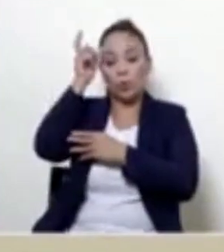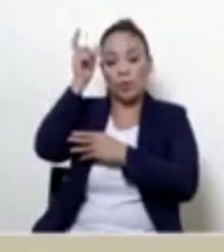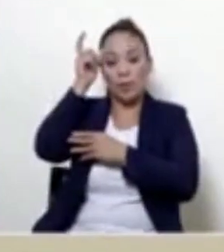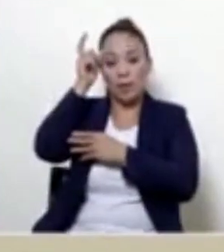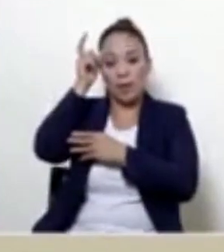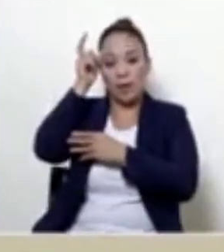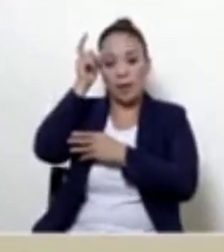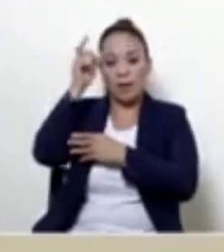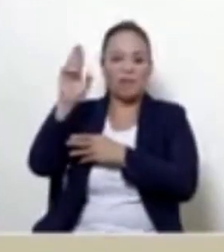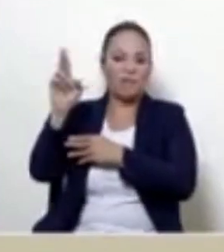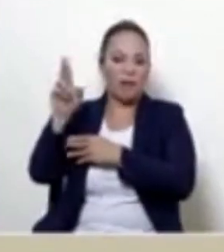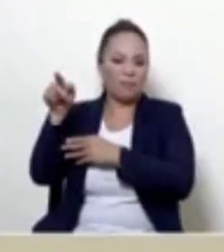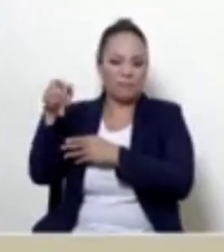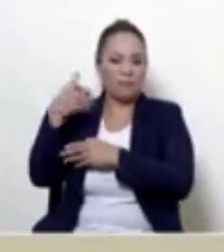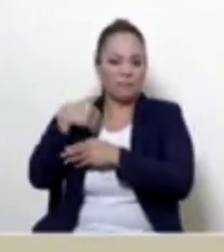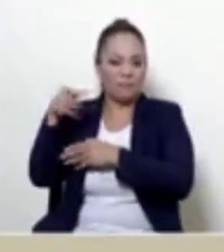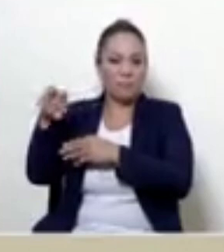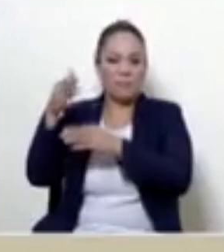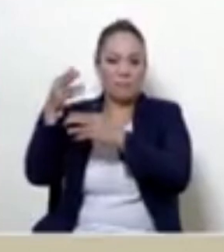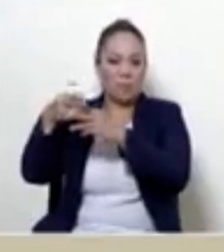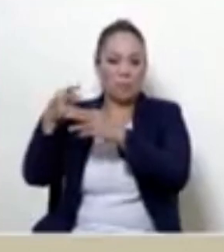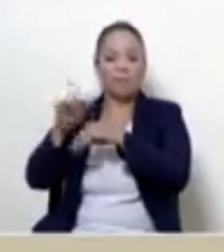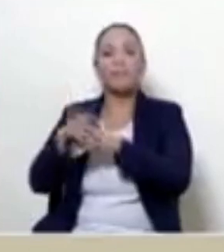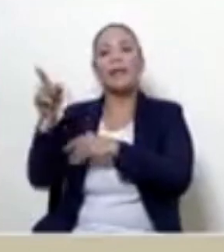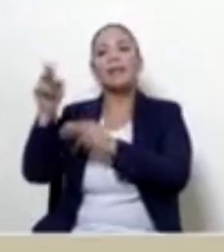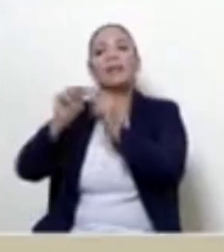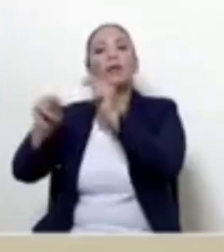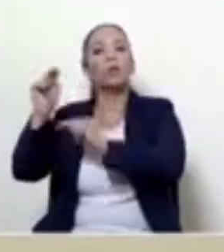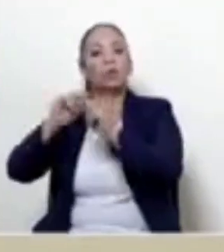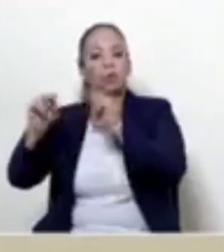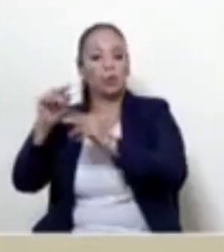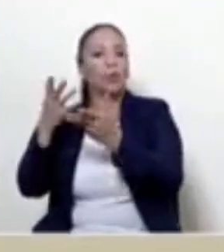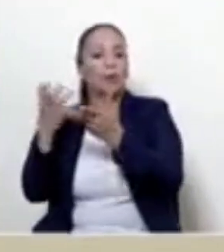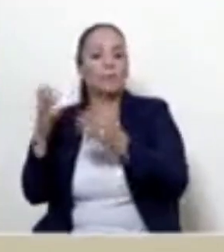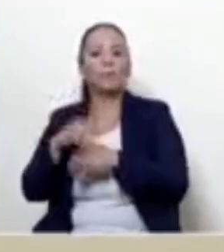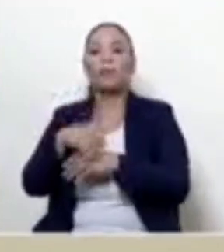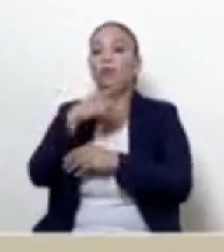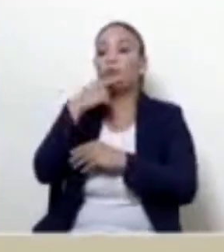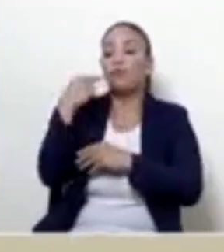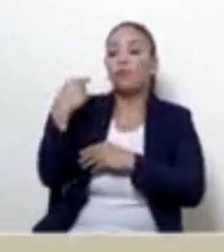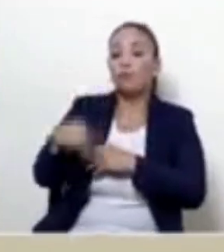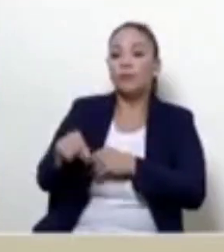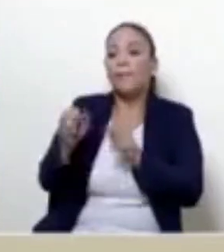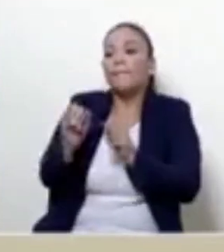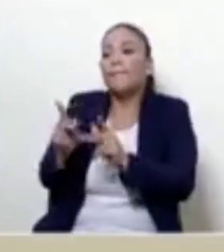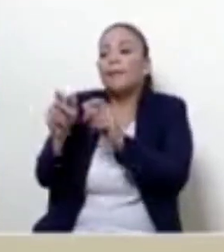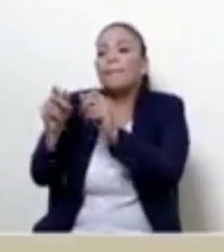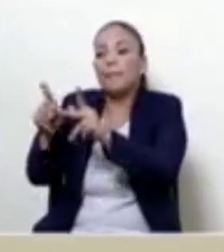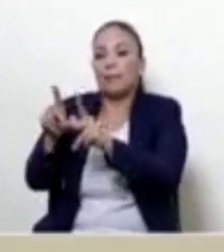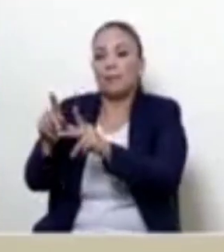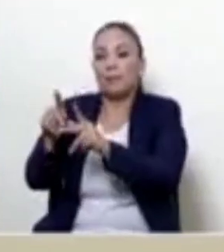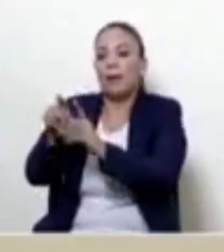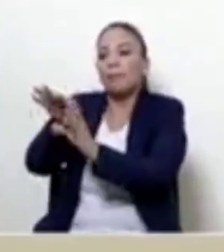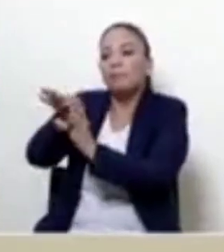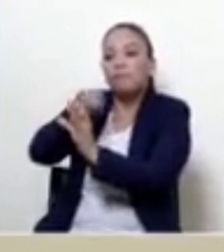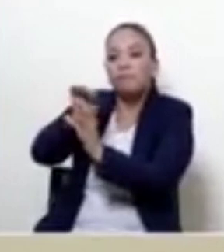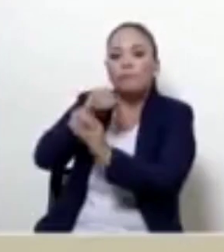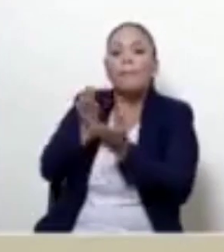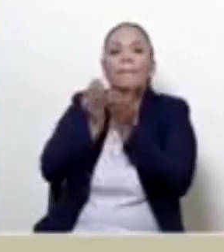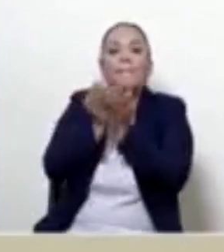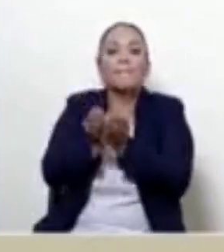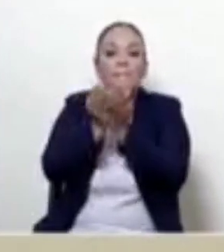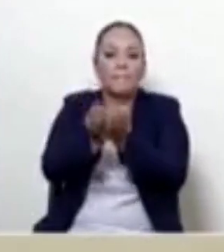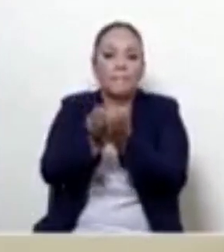Erdogan, negoció que Rusia y Ucrania, o que Rusia más bien, permitiera la salida de barcos de granos